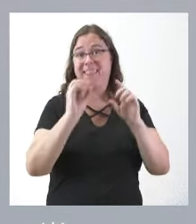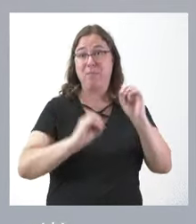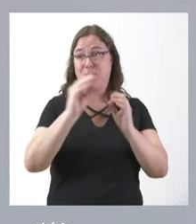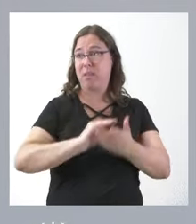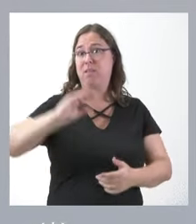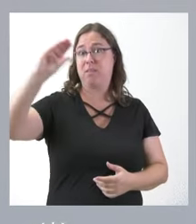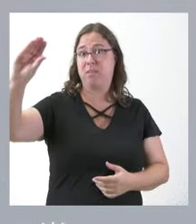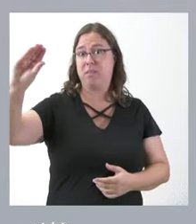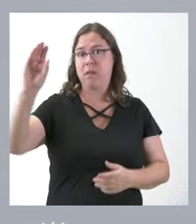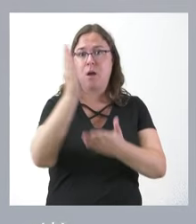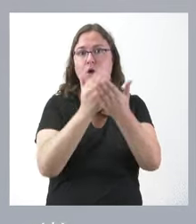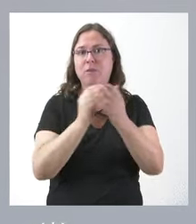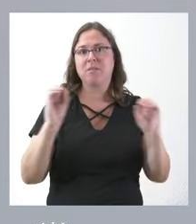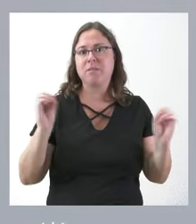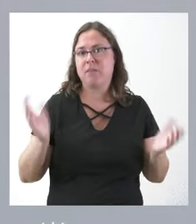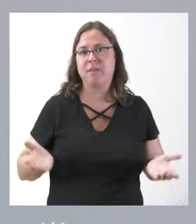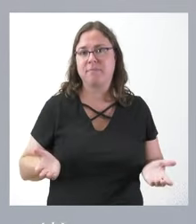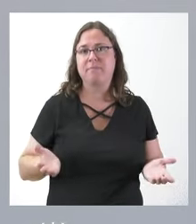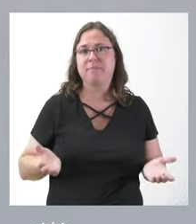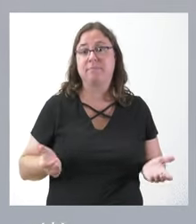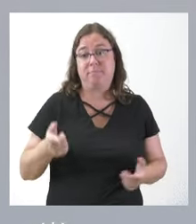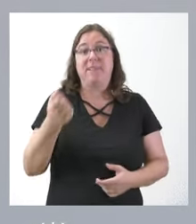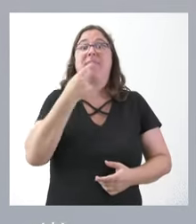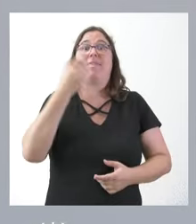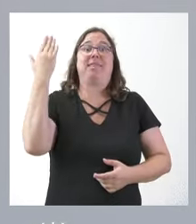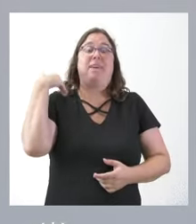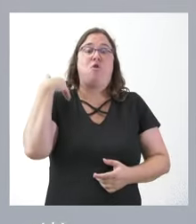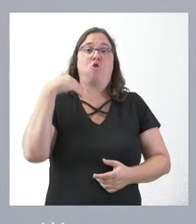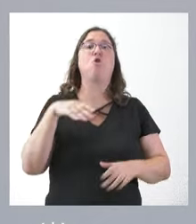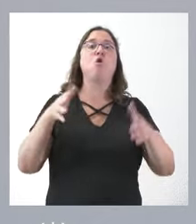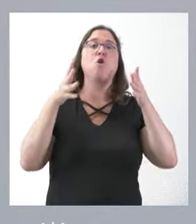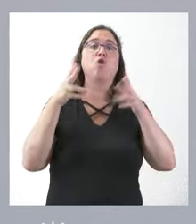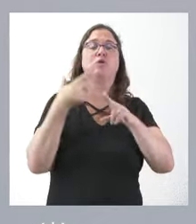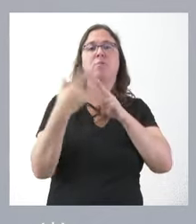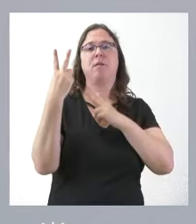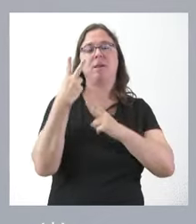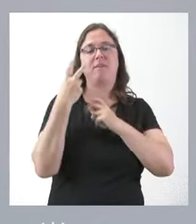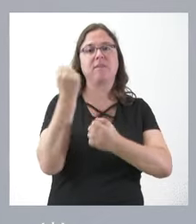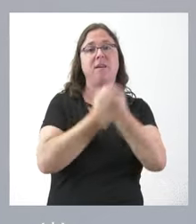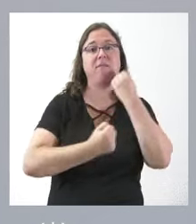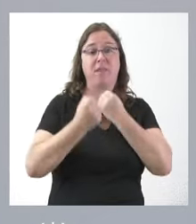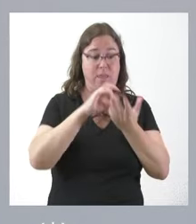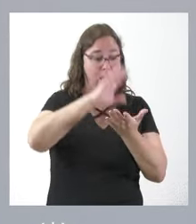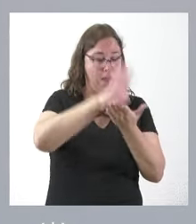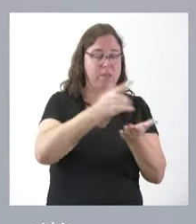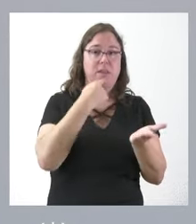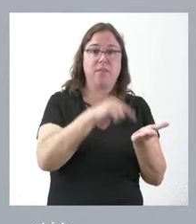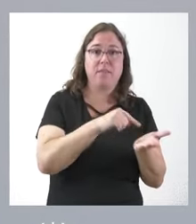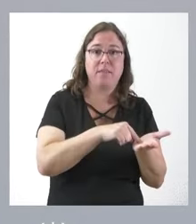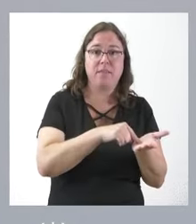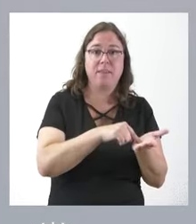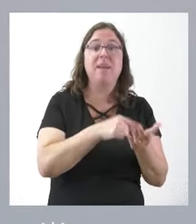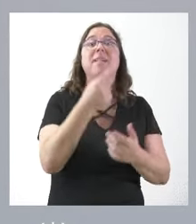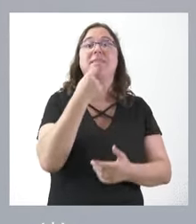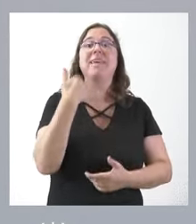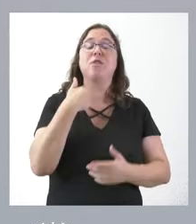a ninguna comunidad autónoma. Esto lo dijo en el seno del Consejo de Política Fiscal y Financiera, figurar en el acta de la sesión, pero también lo